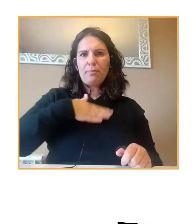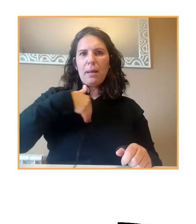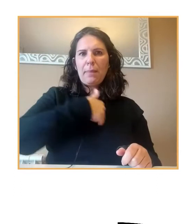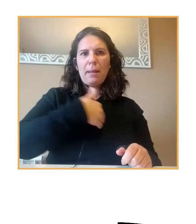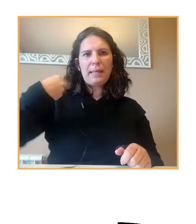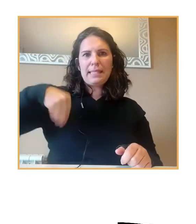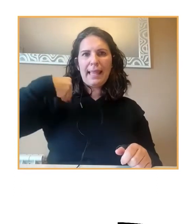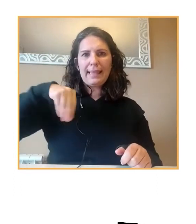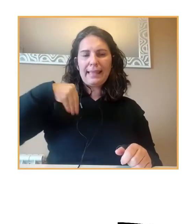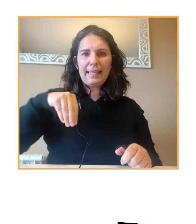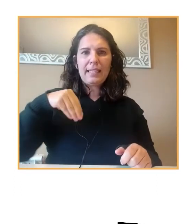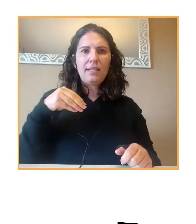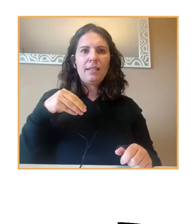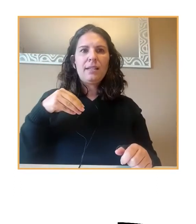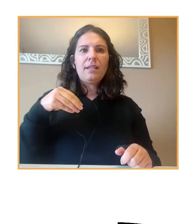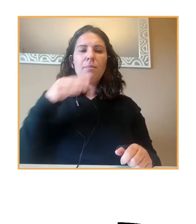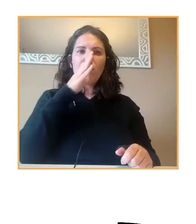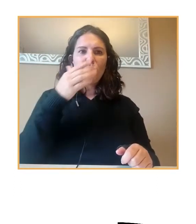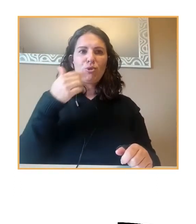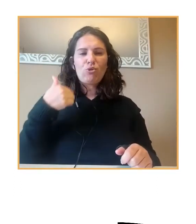tanto soy un representante en esta mesa